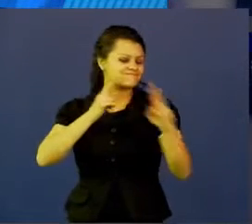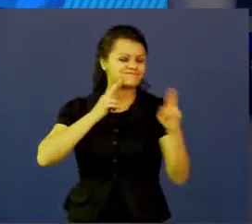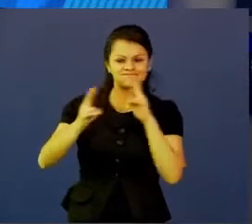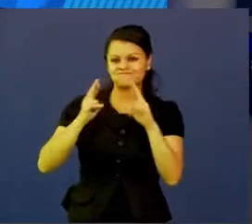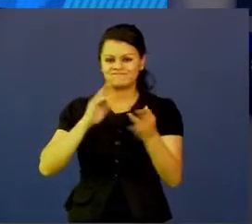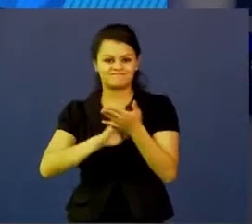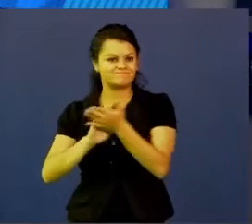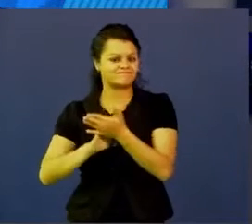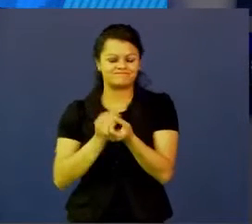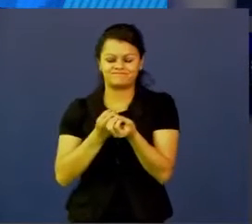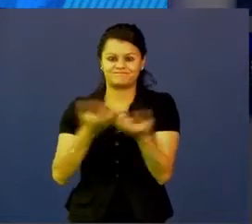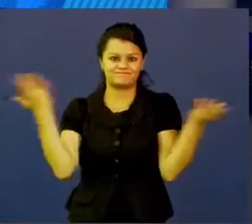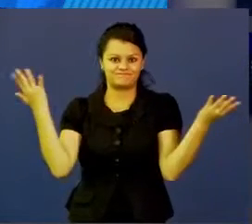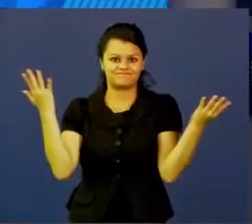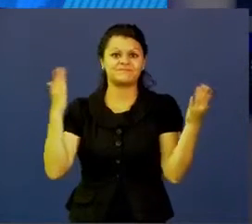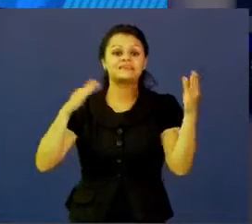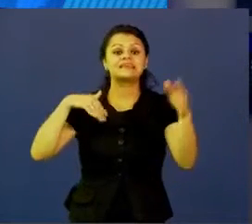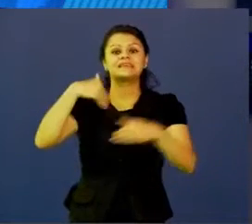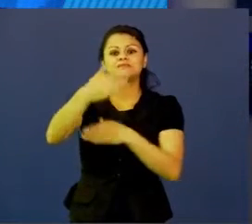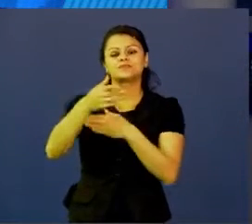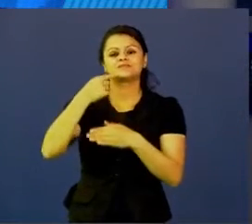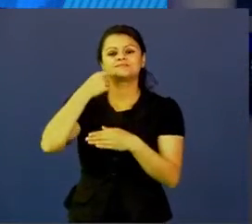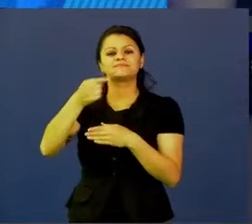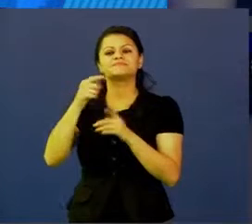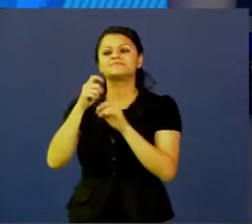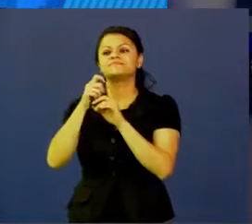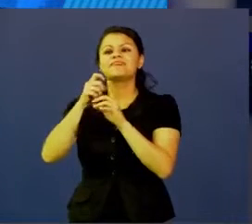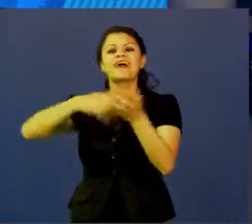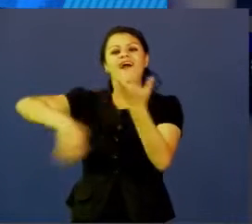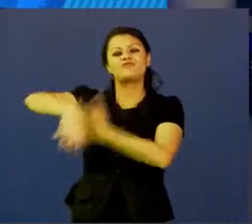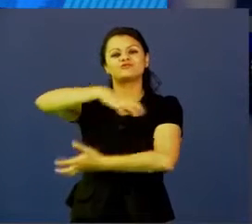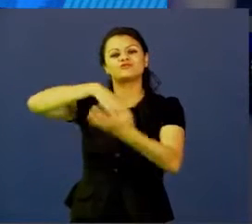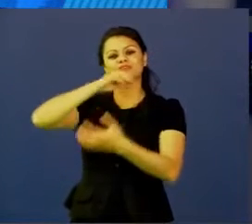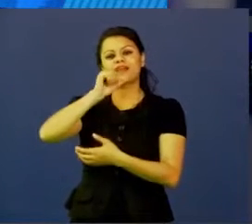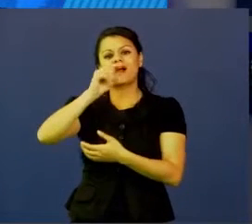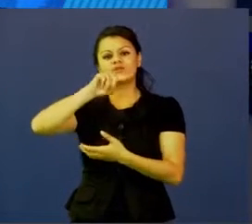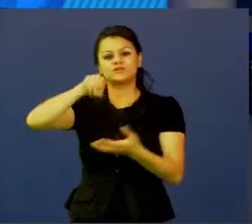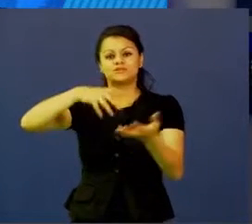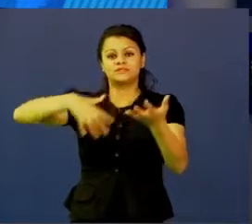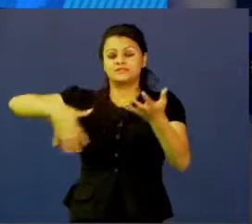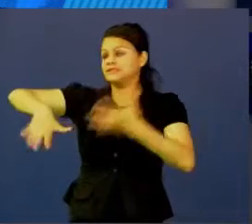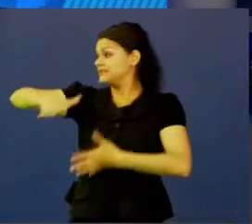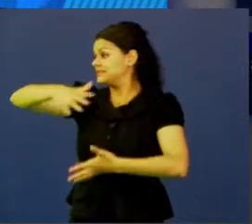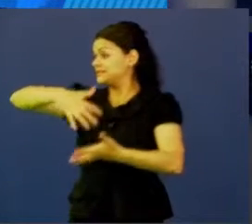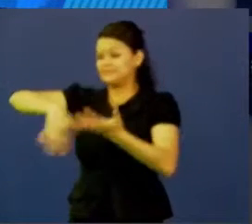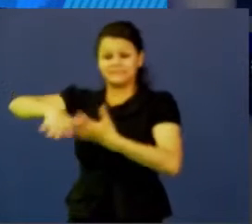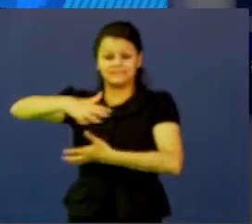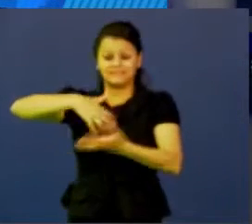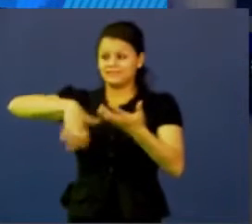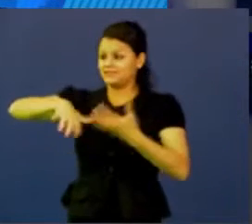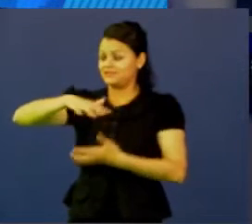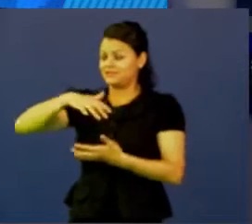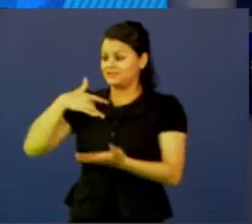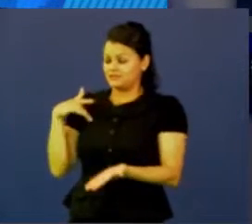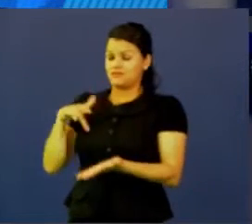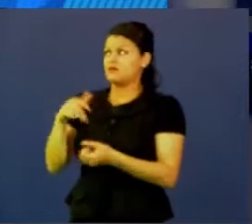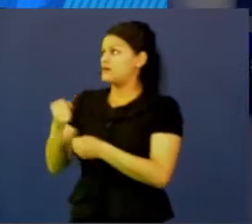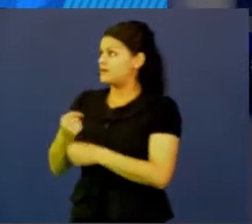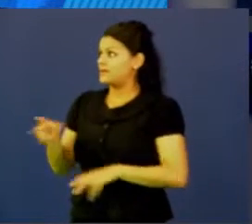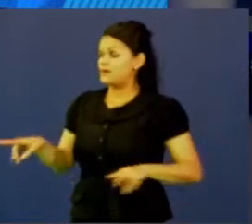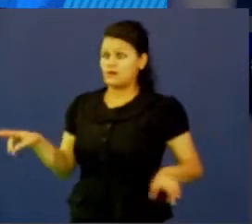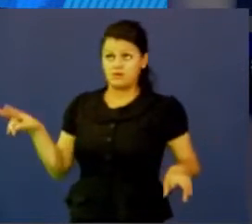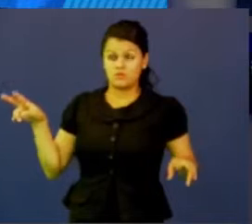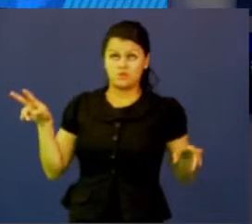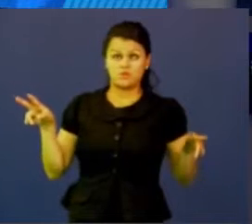Y luego, pues, está el caos, el caos es el caos, trabajar en el caos es mucho más complejo y